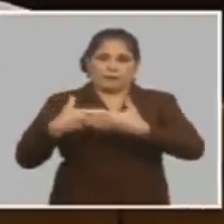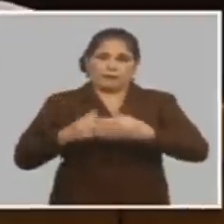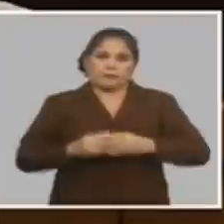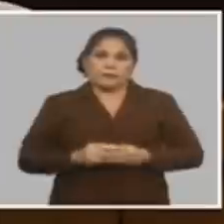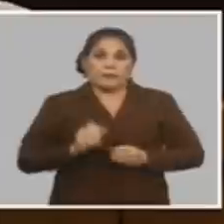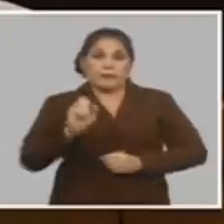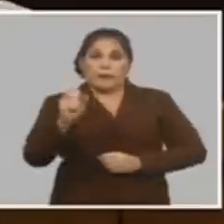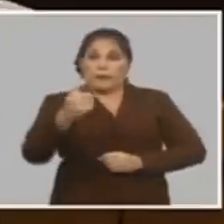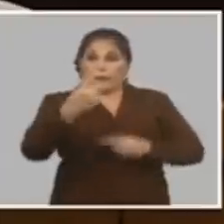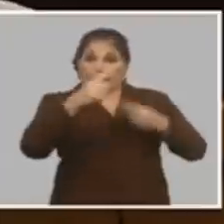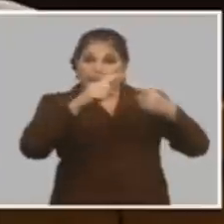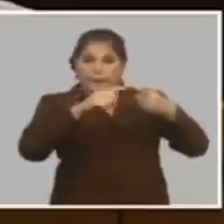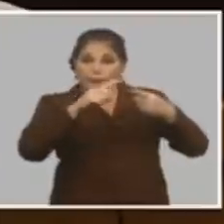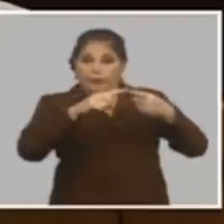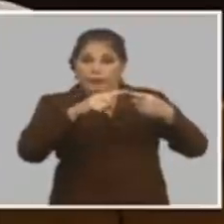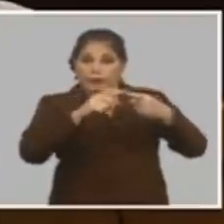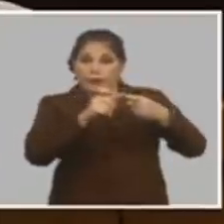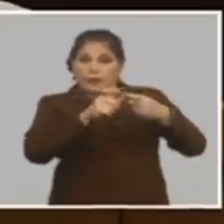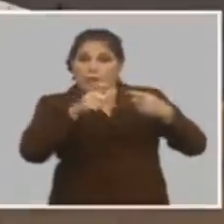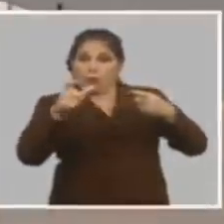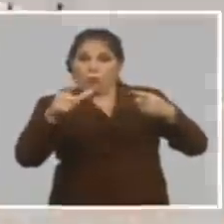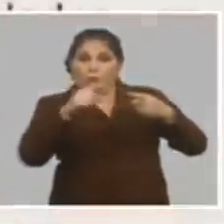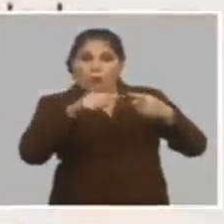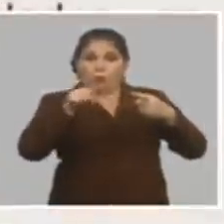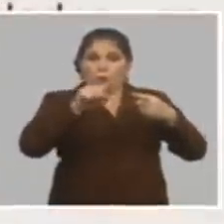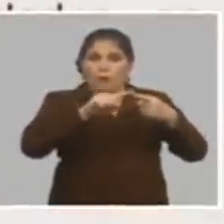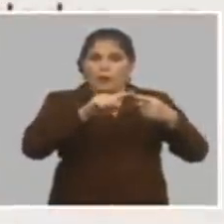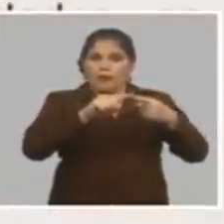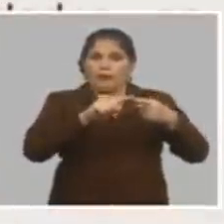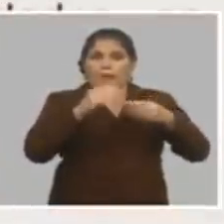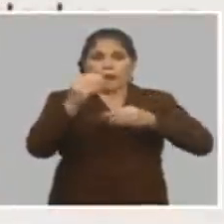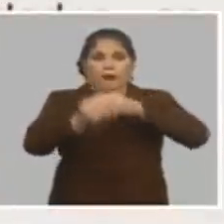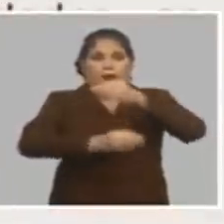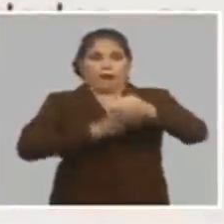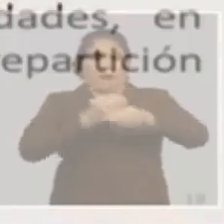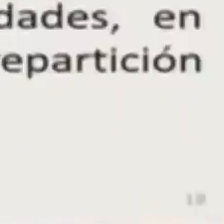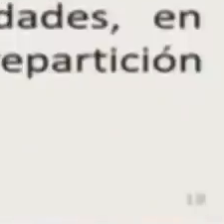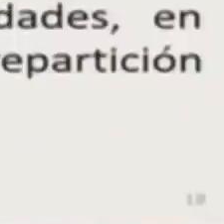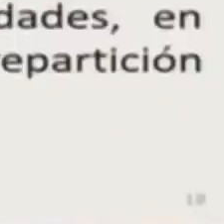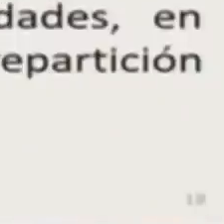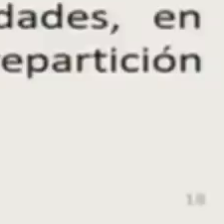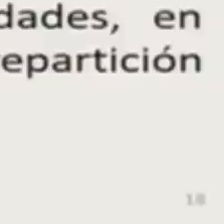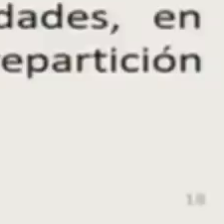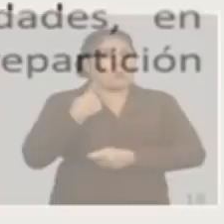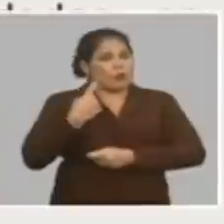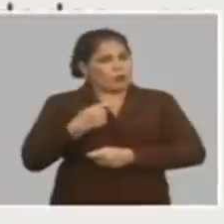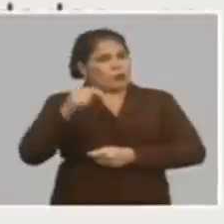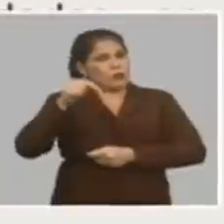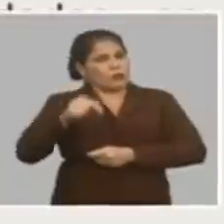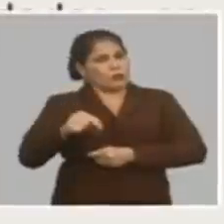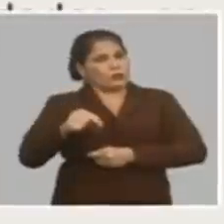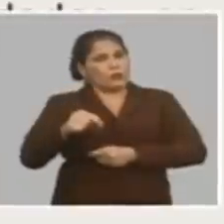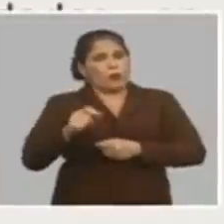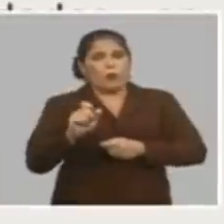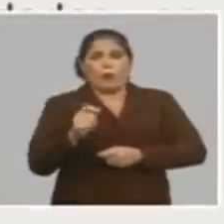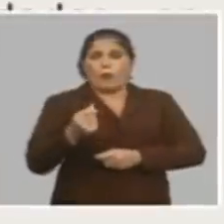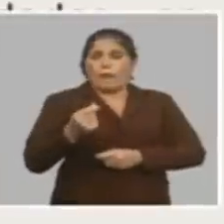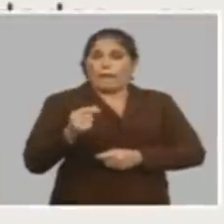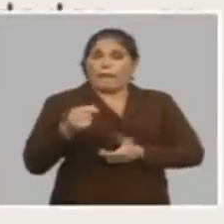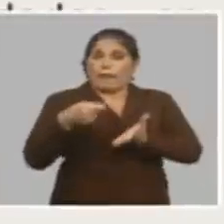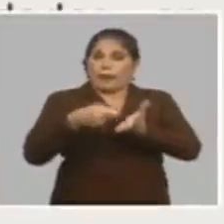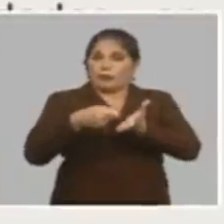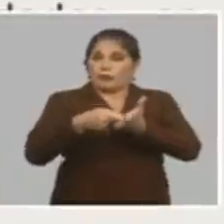primero se aumentan las facultades para formar precios nosotros tenemos hoy una cantidad de precios importantes